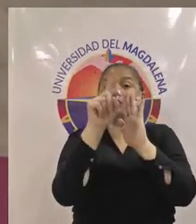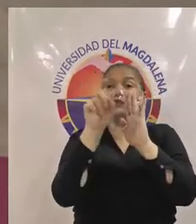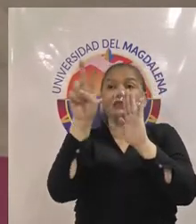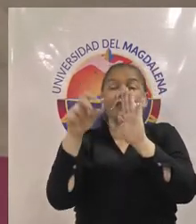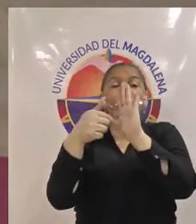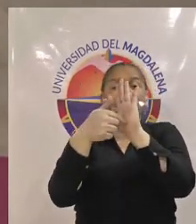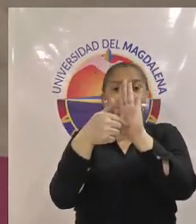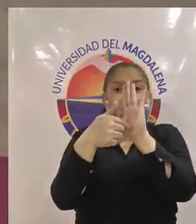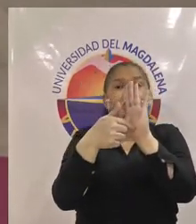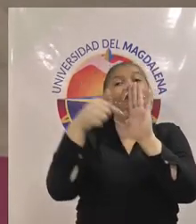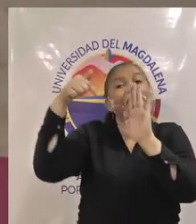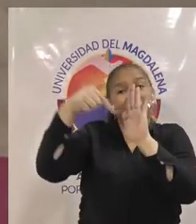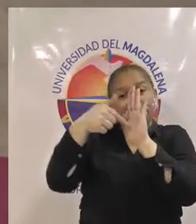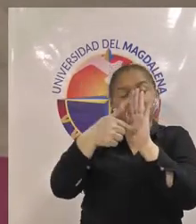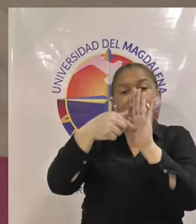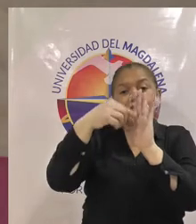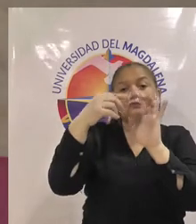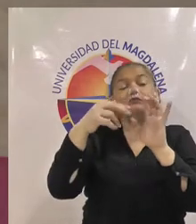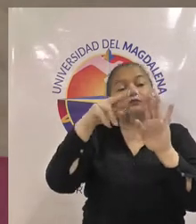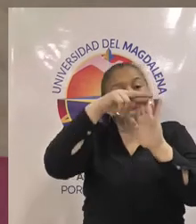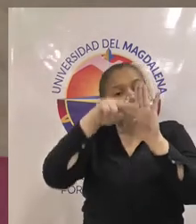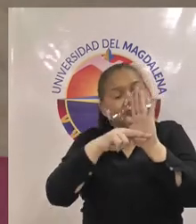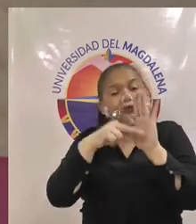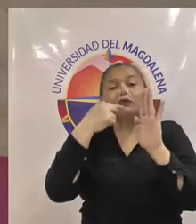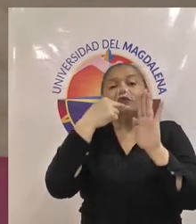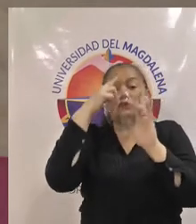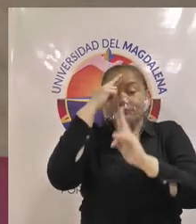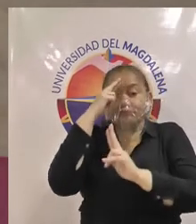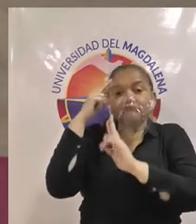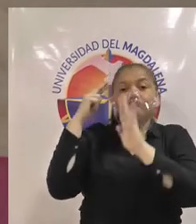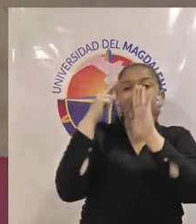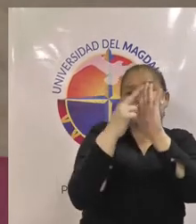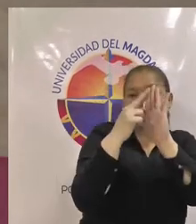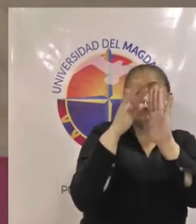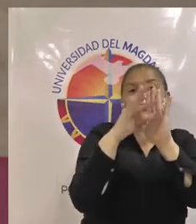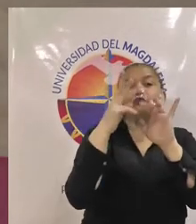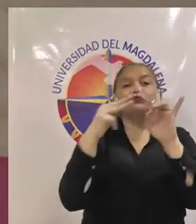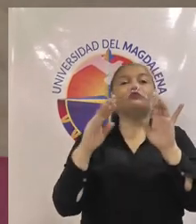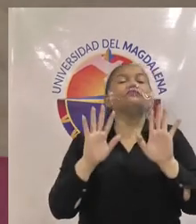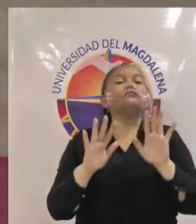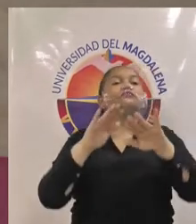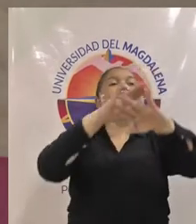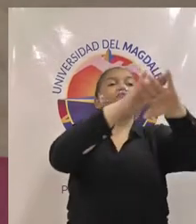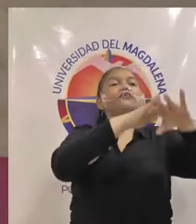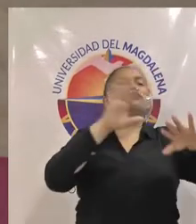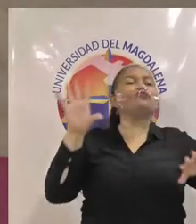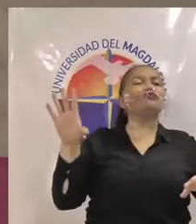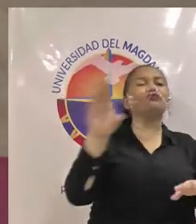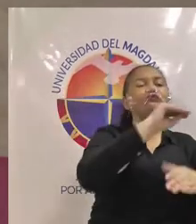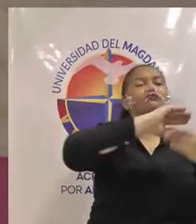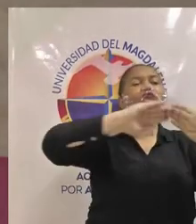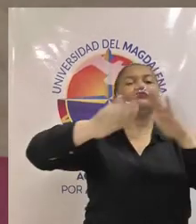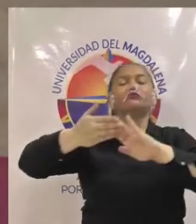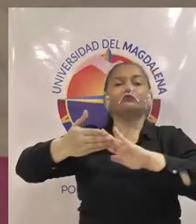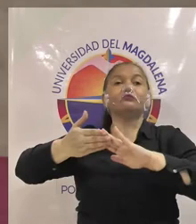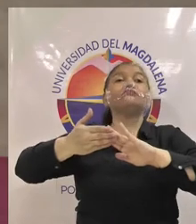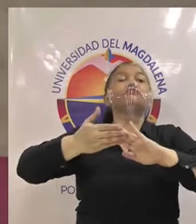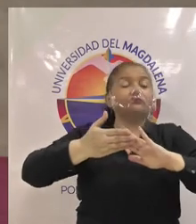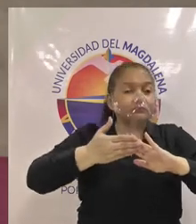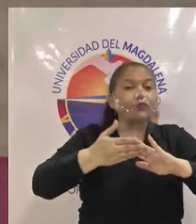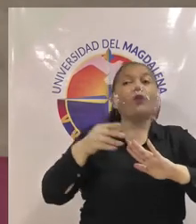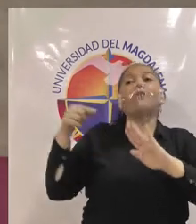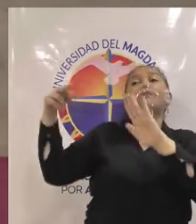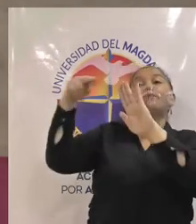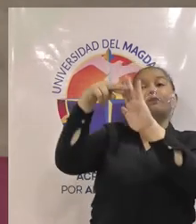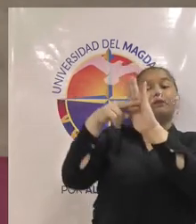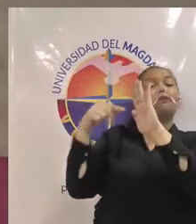la universidad avala esto lo que queremos dar a conocer a la comunidad Unimagdalena es como ya está